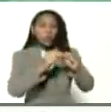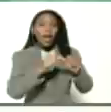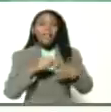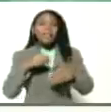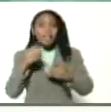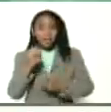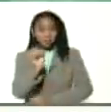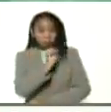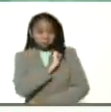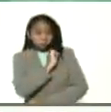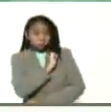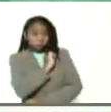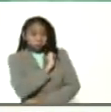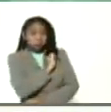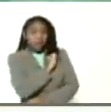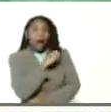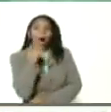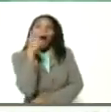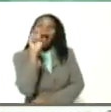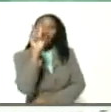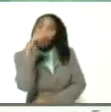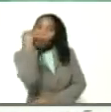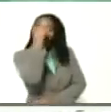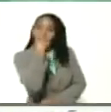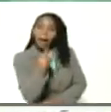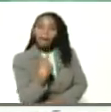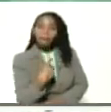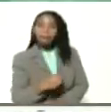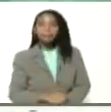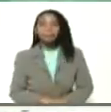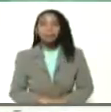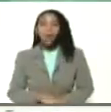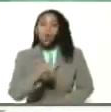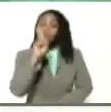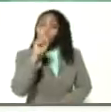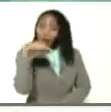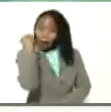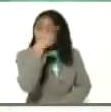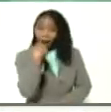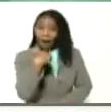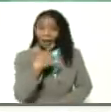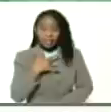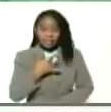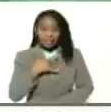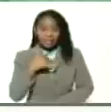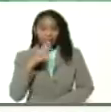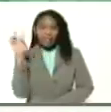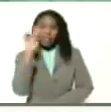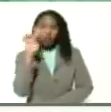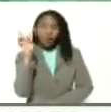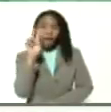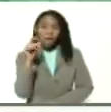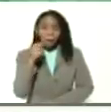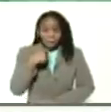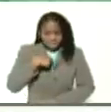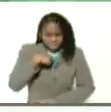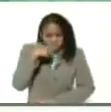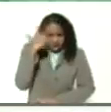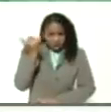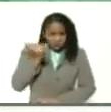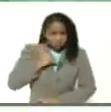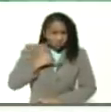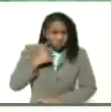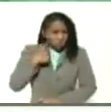xenofobia, tiene dos caras. Una cara hacer sentir a los venezolanos avergonzados de su